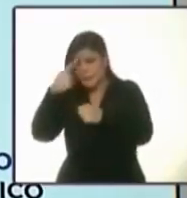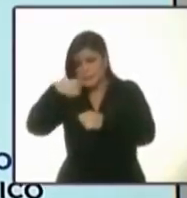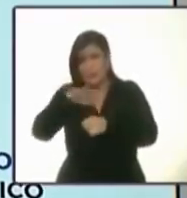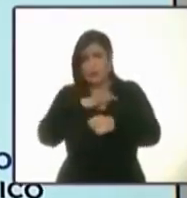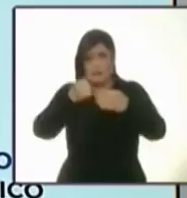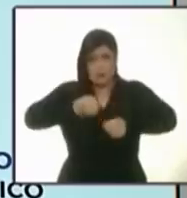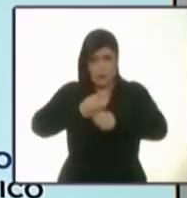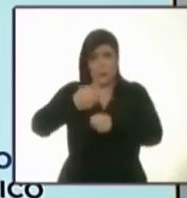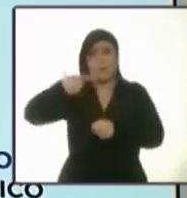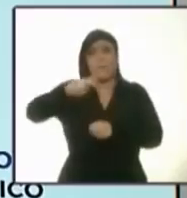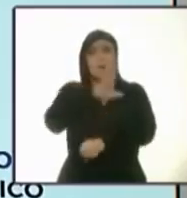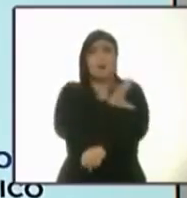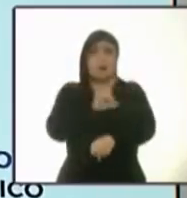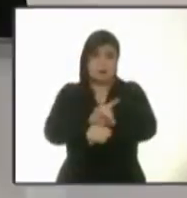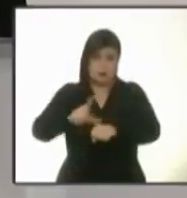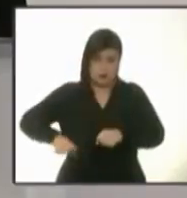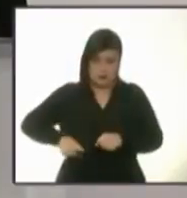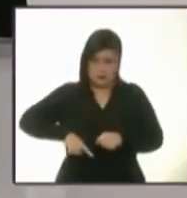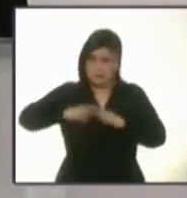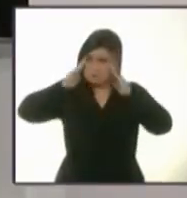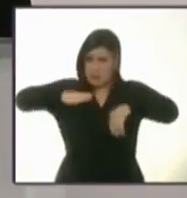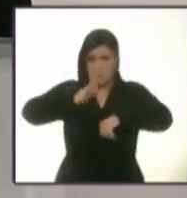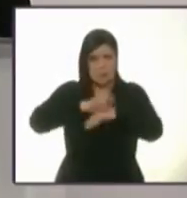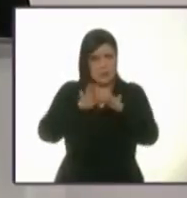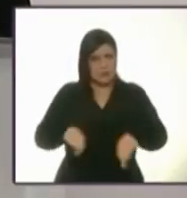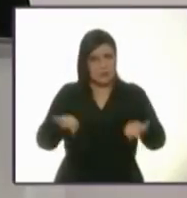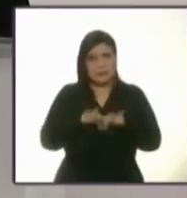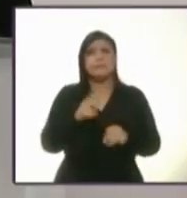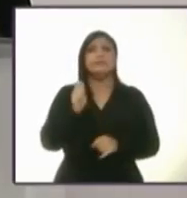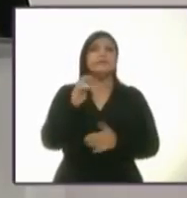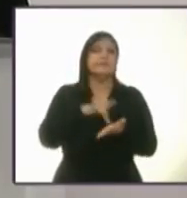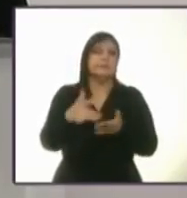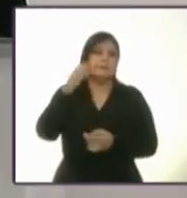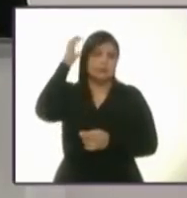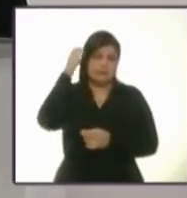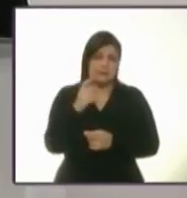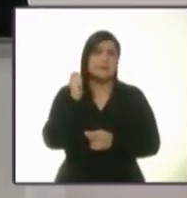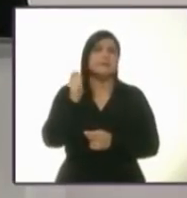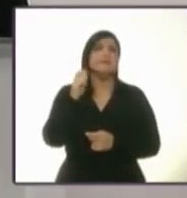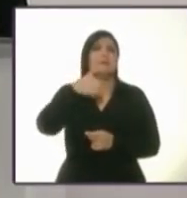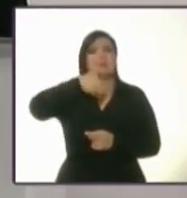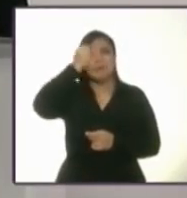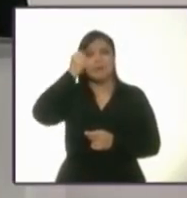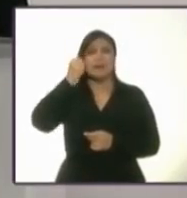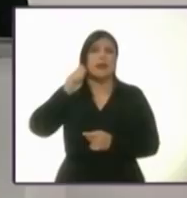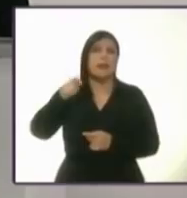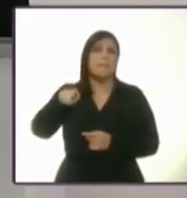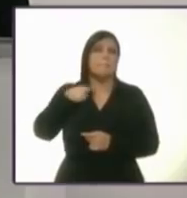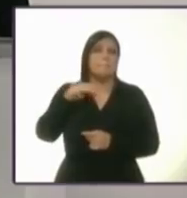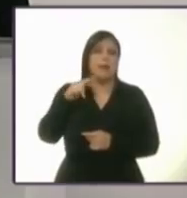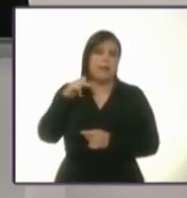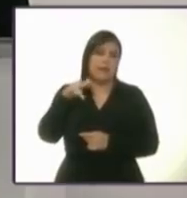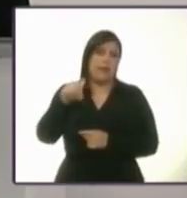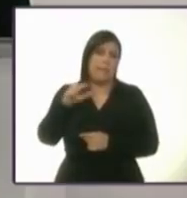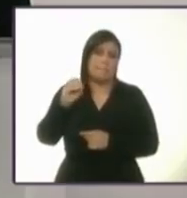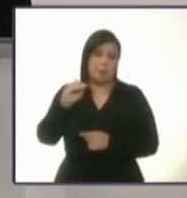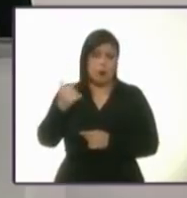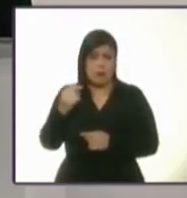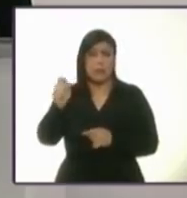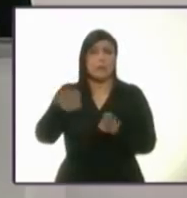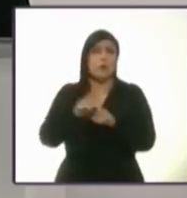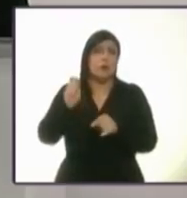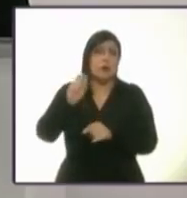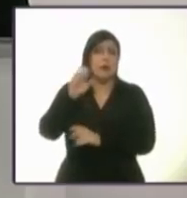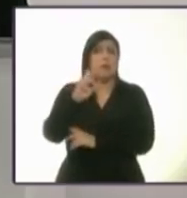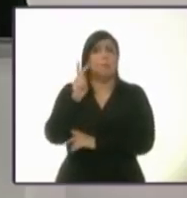honesto. Gracias. Muchísimas gracias candidata Claudia Sheinbaum, candidata Mariana Boy del Partido Verde Ecologista de México.